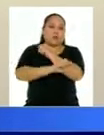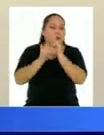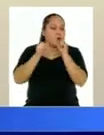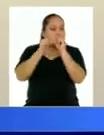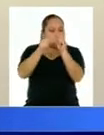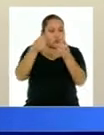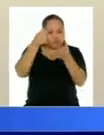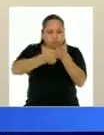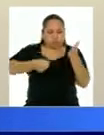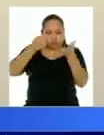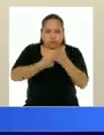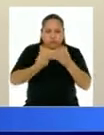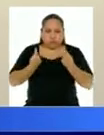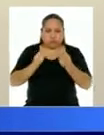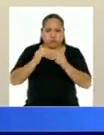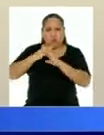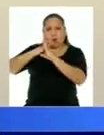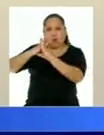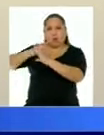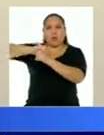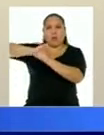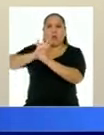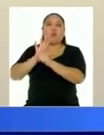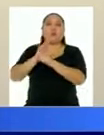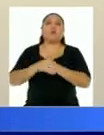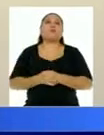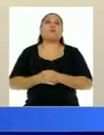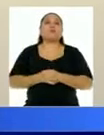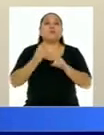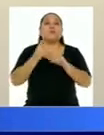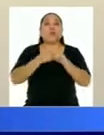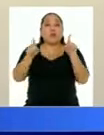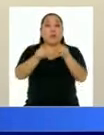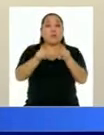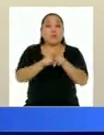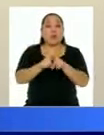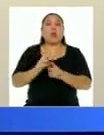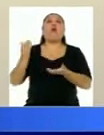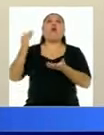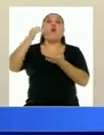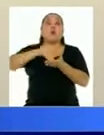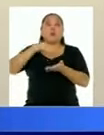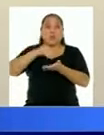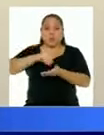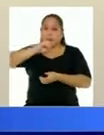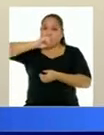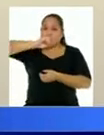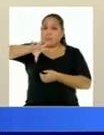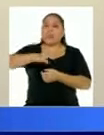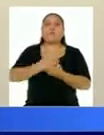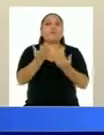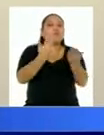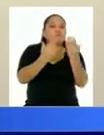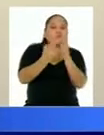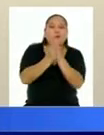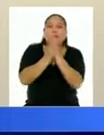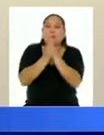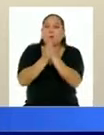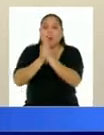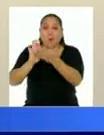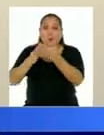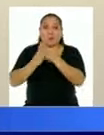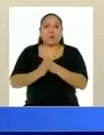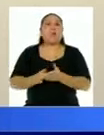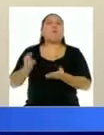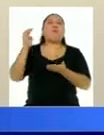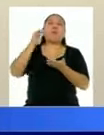esfuerzos en esta lucha contra la COVID-19. No obstante, debemos reiterar siempre nuestro llamado a la población a que extremen